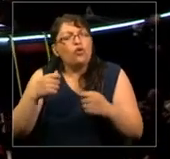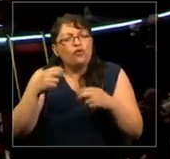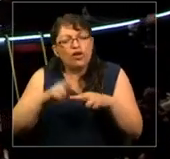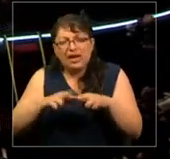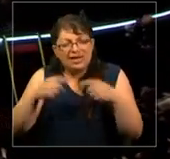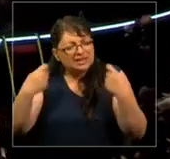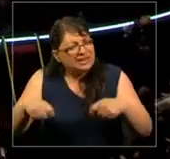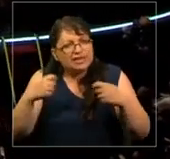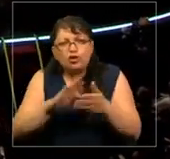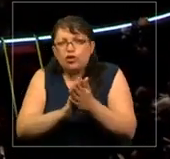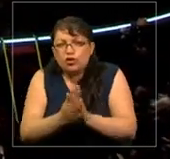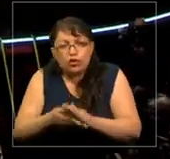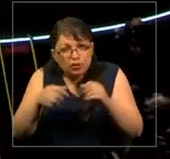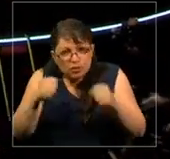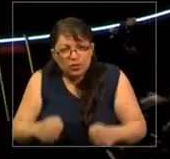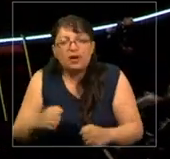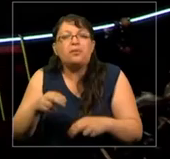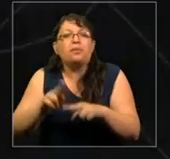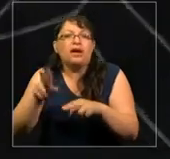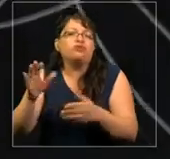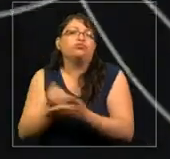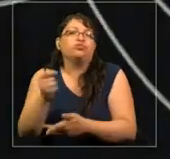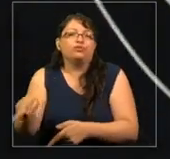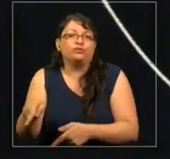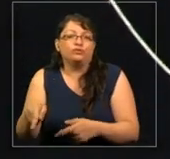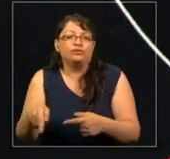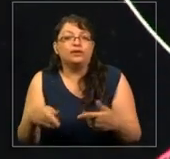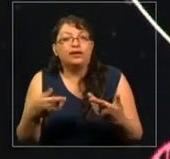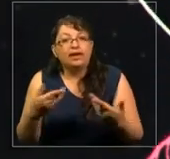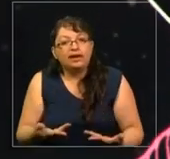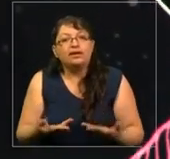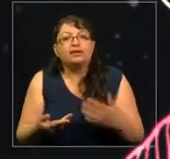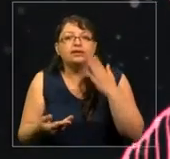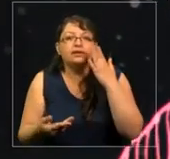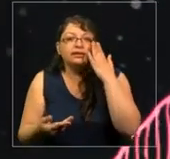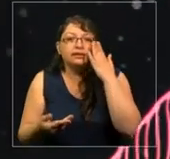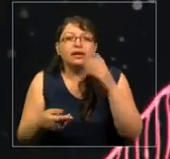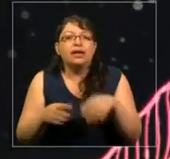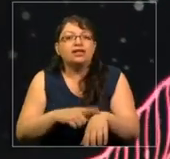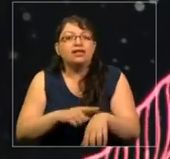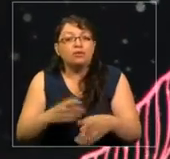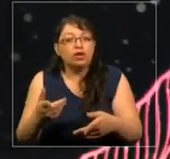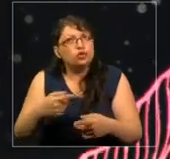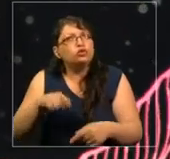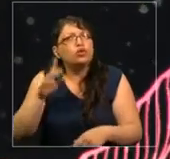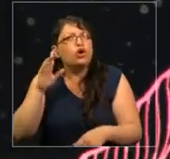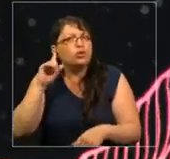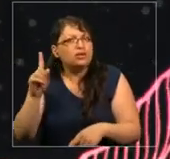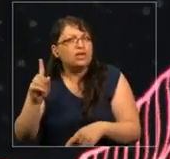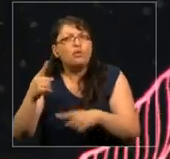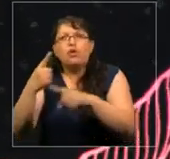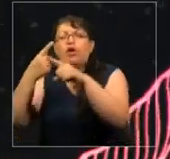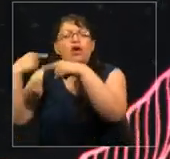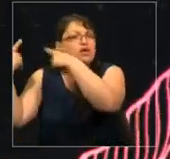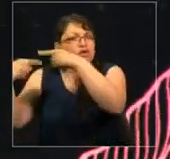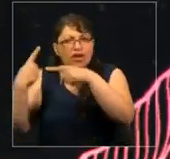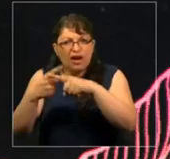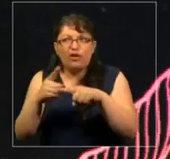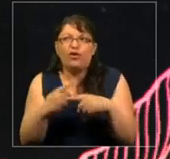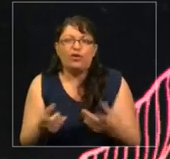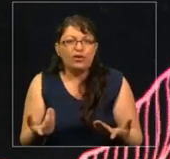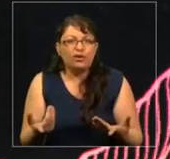para llegar a eso. Es el momento de que escuchemos más historias, de que